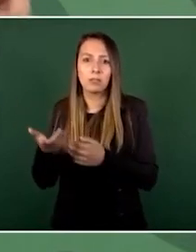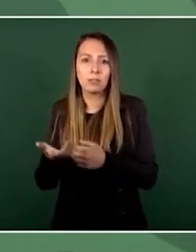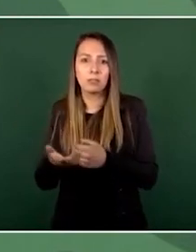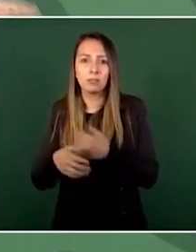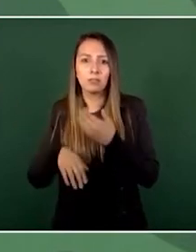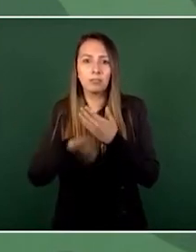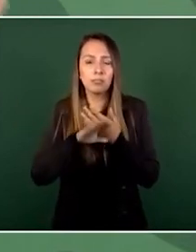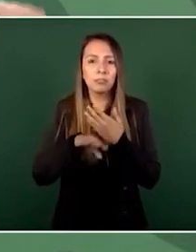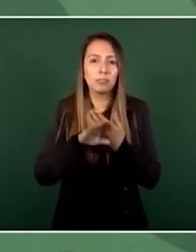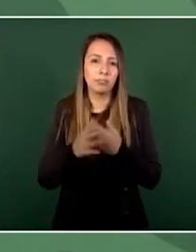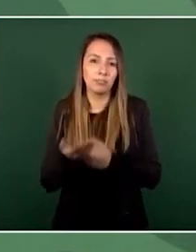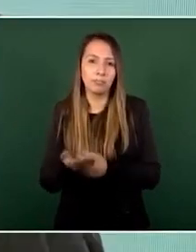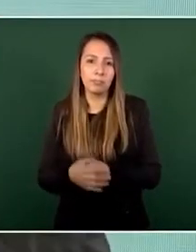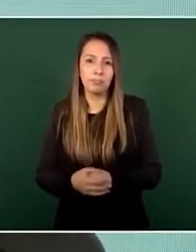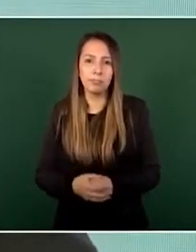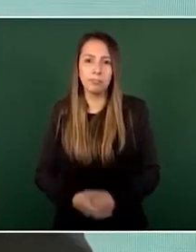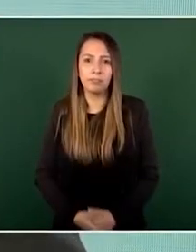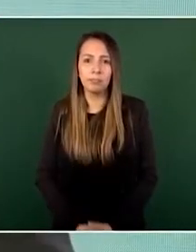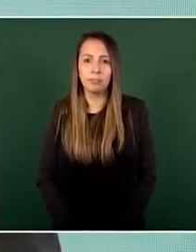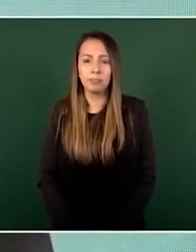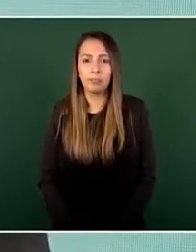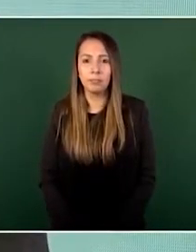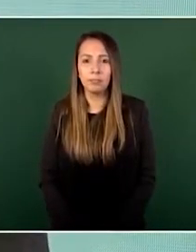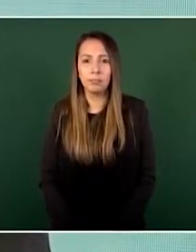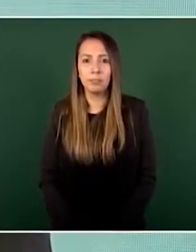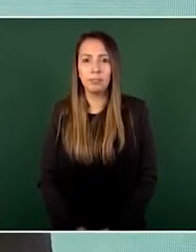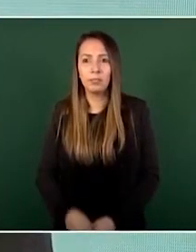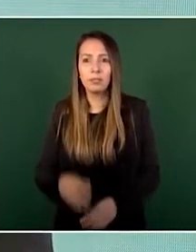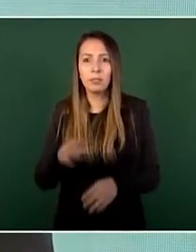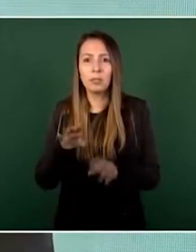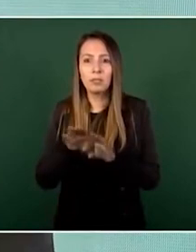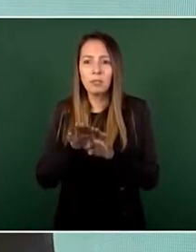X González y otras